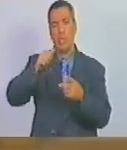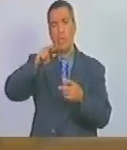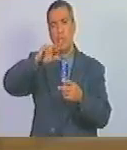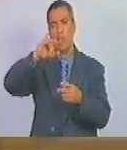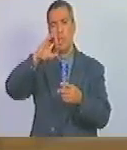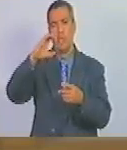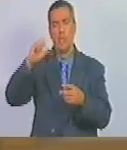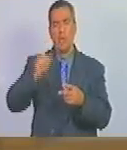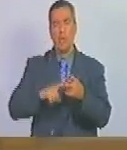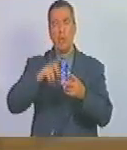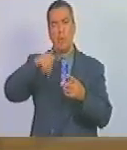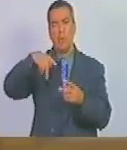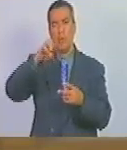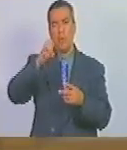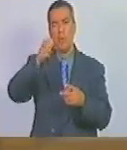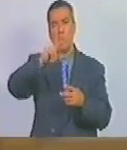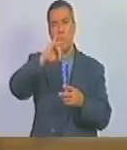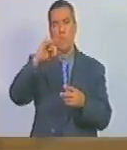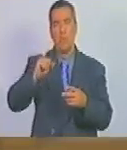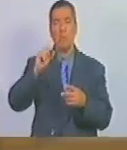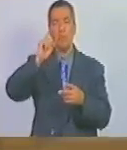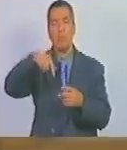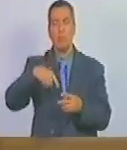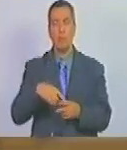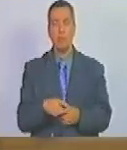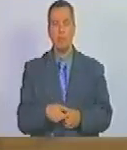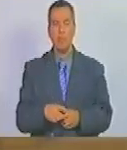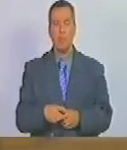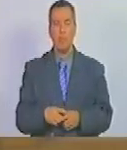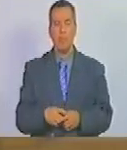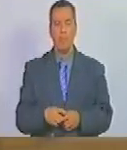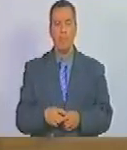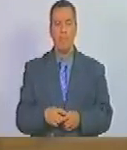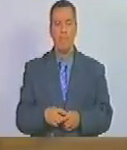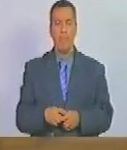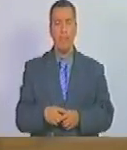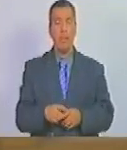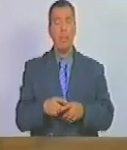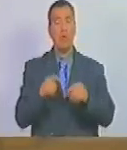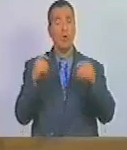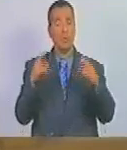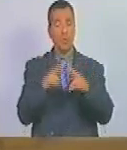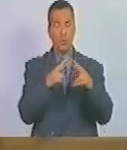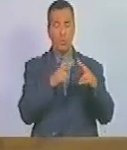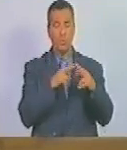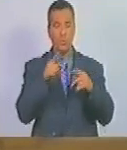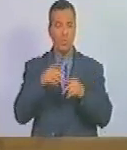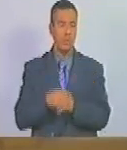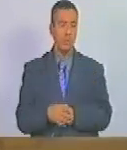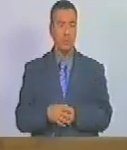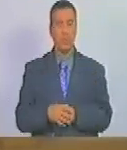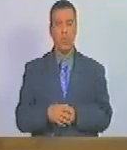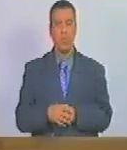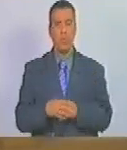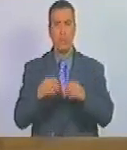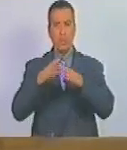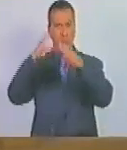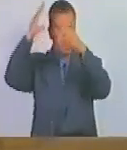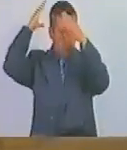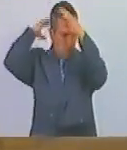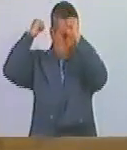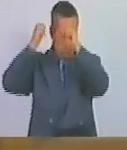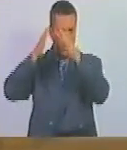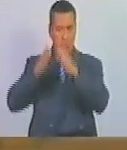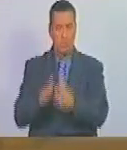Pérez y además un evento y un encuentro con los embajadores